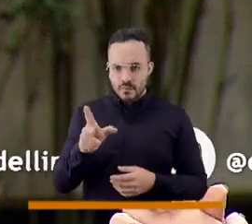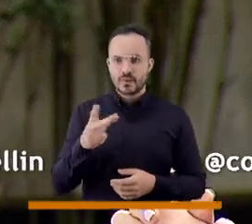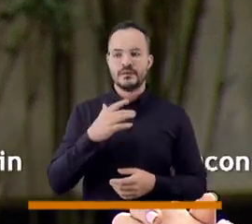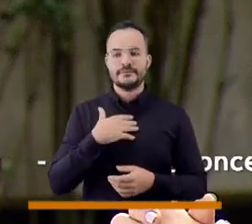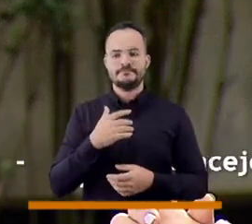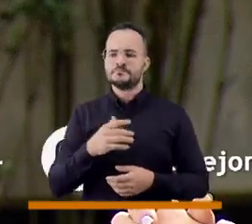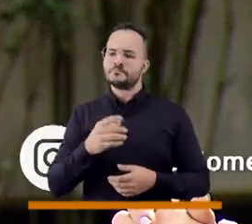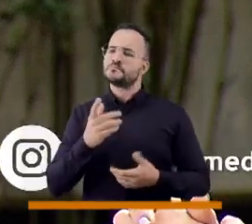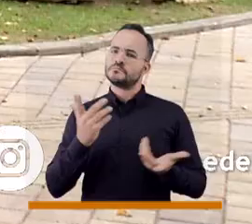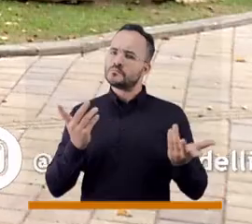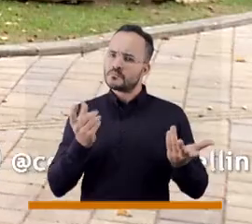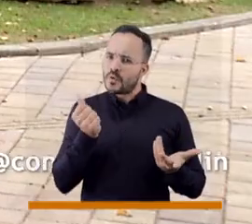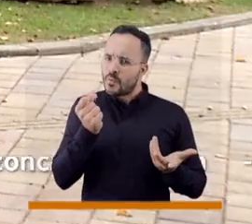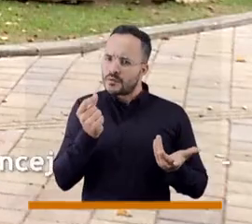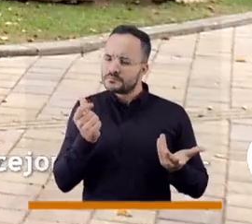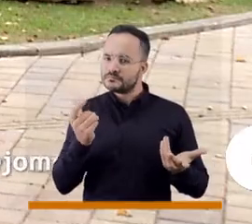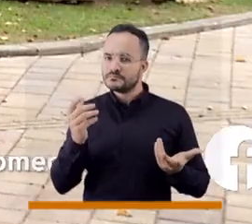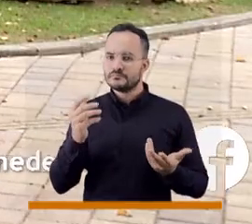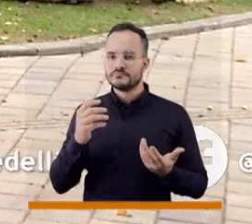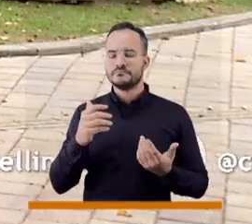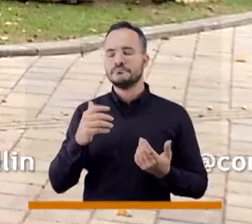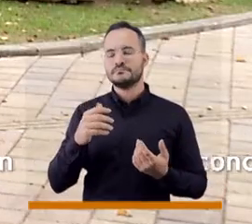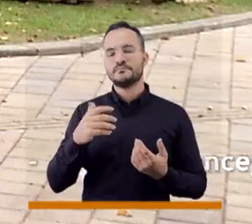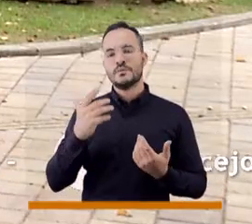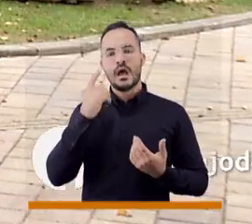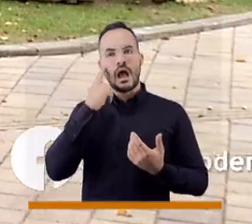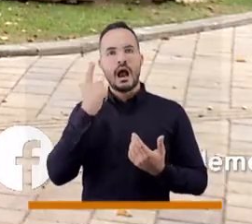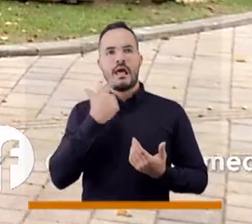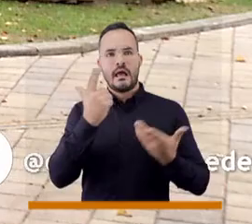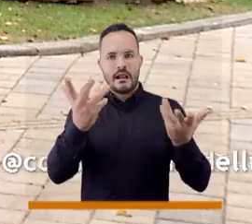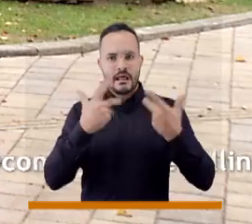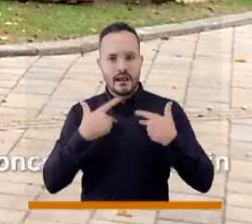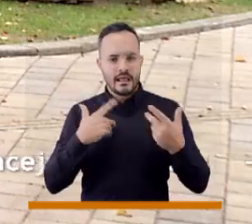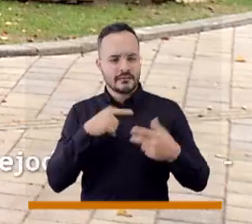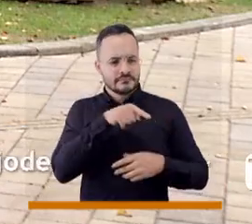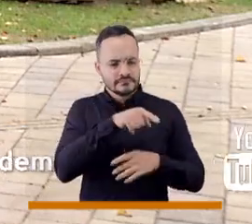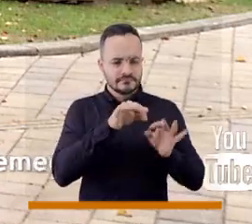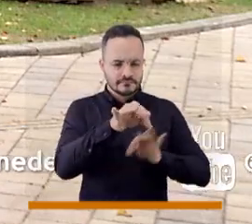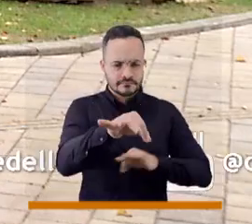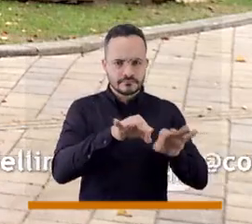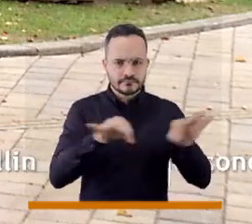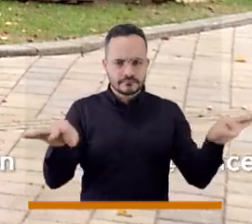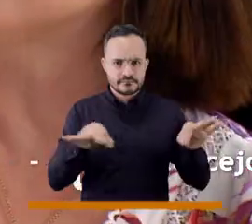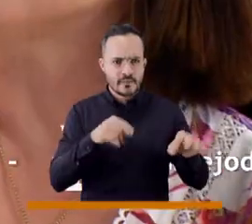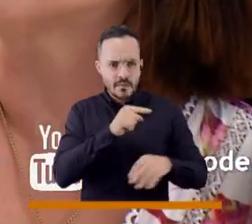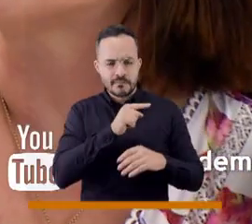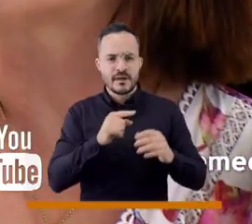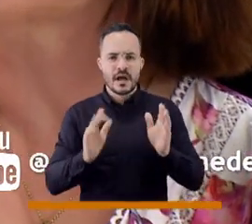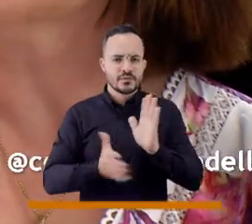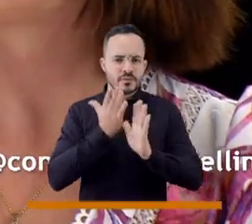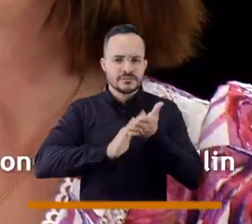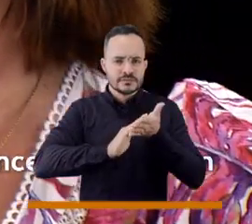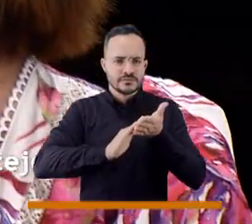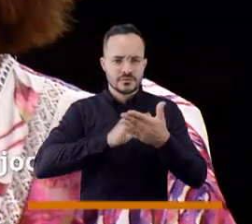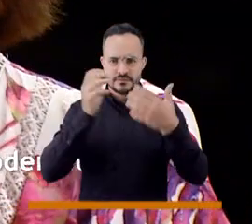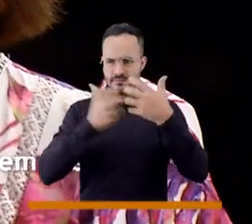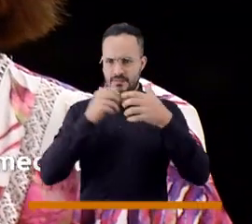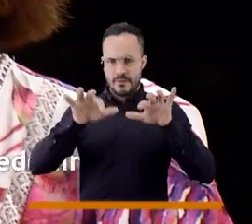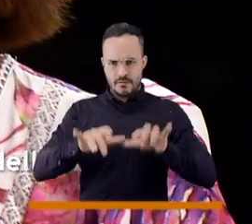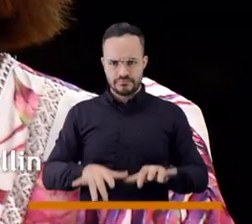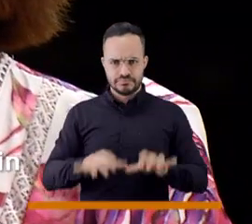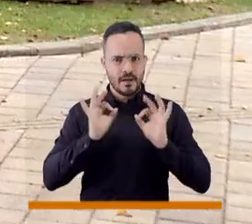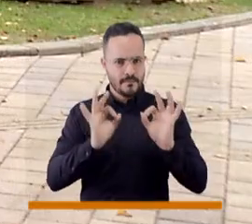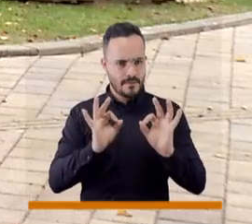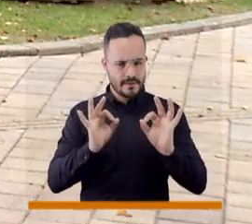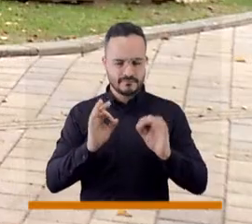el avalúo catastral? Porque el avalúo catastral nos dicen que de los inmuebles es el resultante del proceso de actualización catastral que